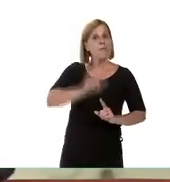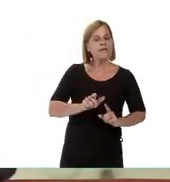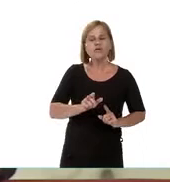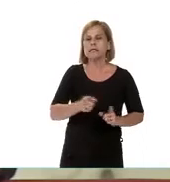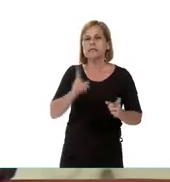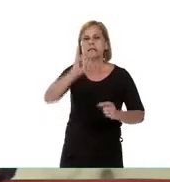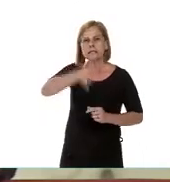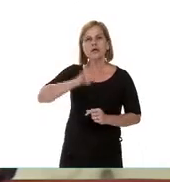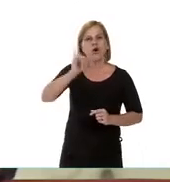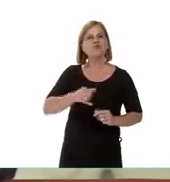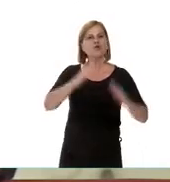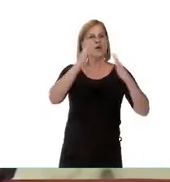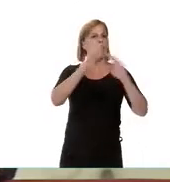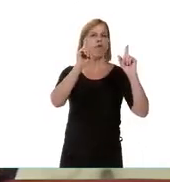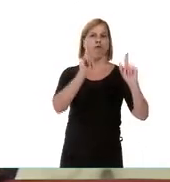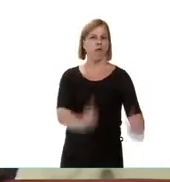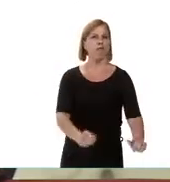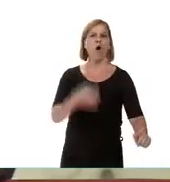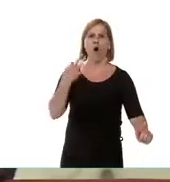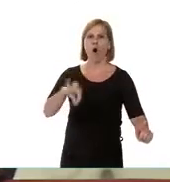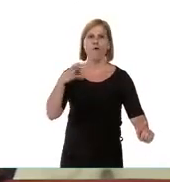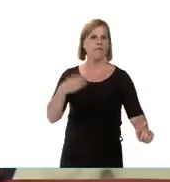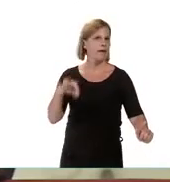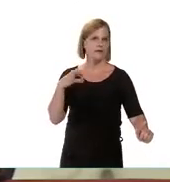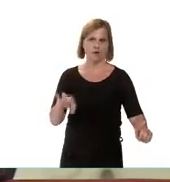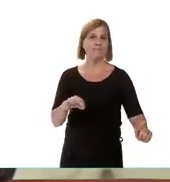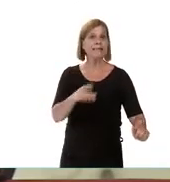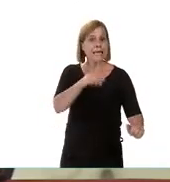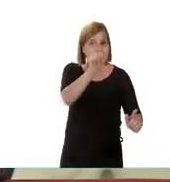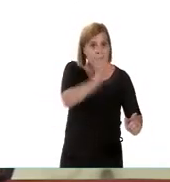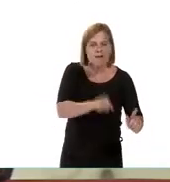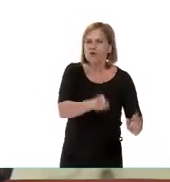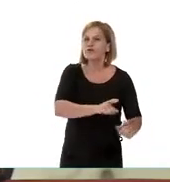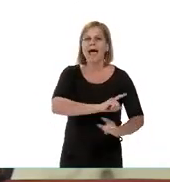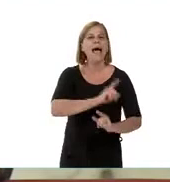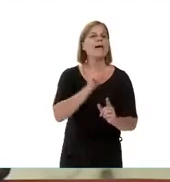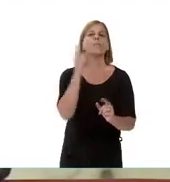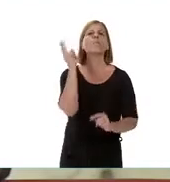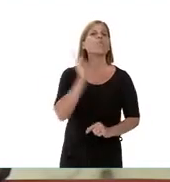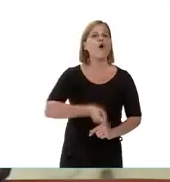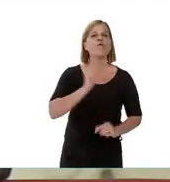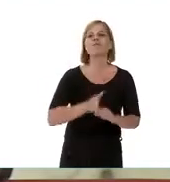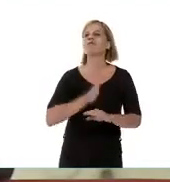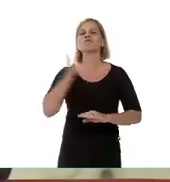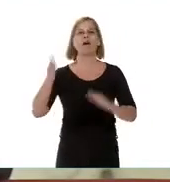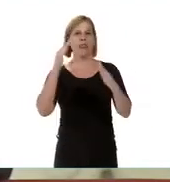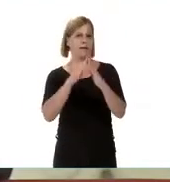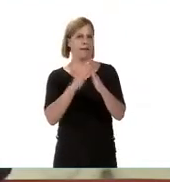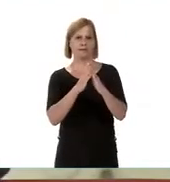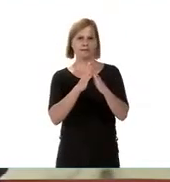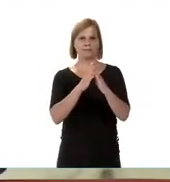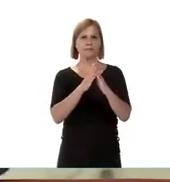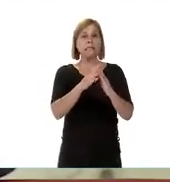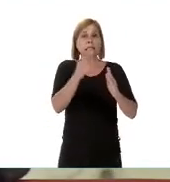cuarentena, ellos no tienen que salir de su domicilio, será un